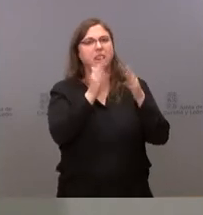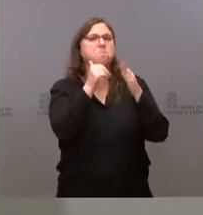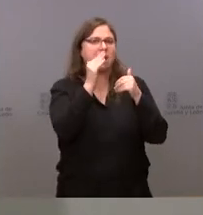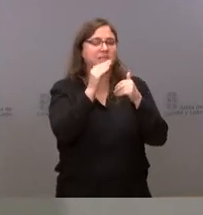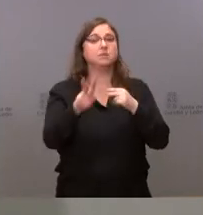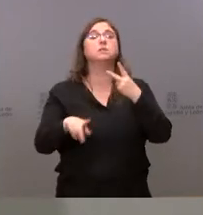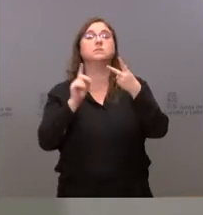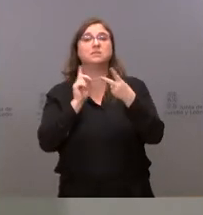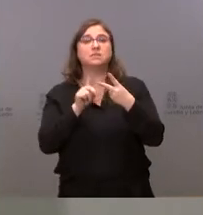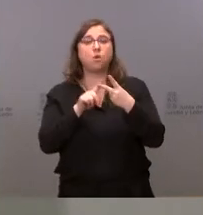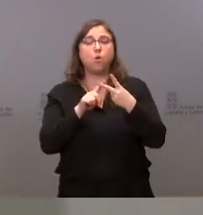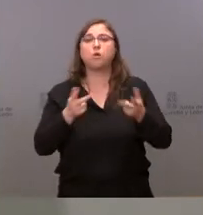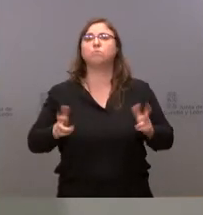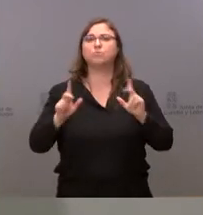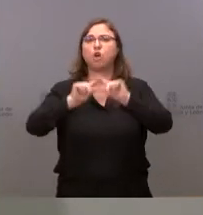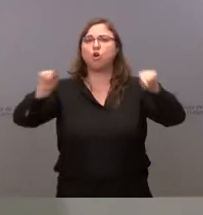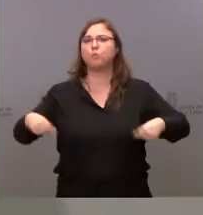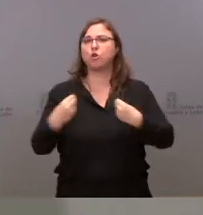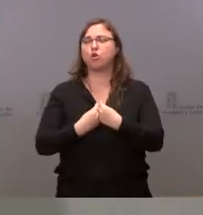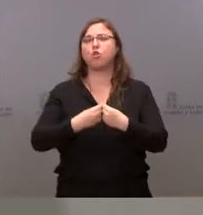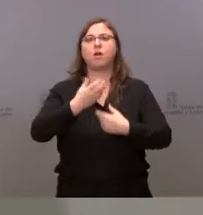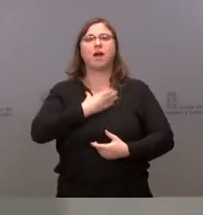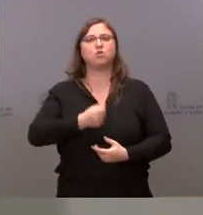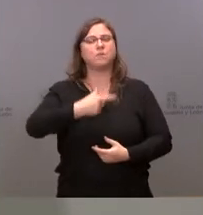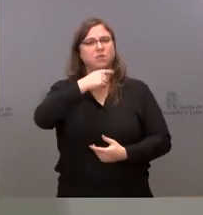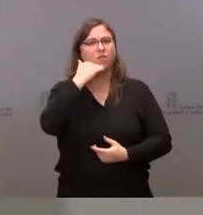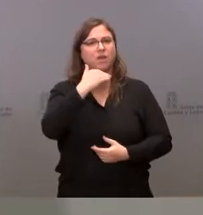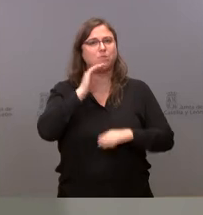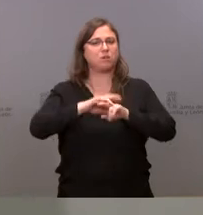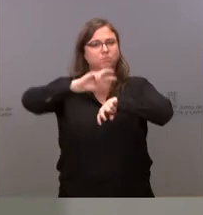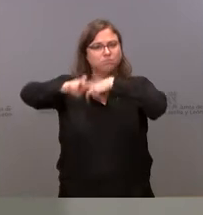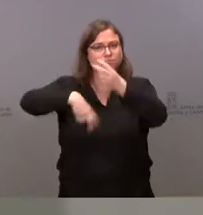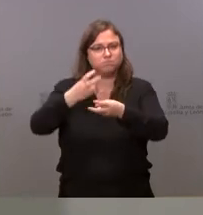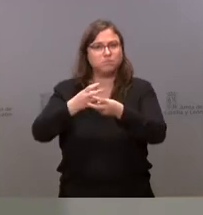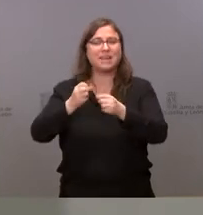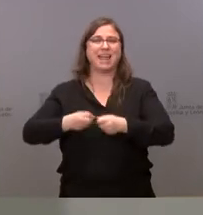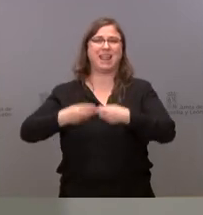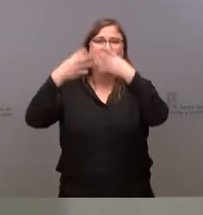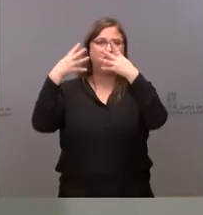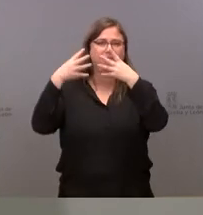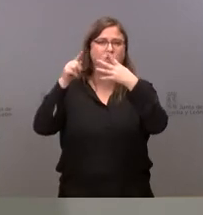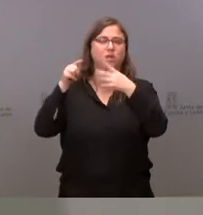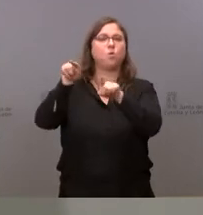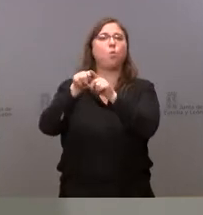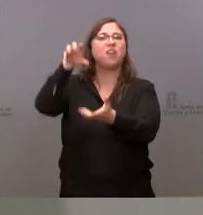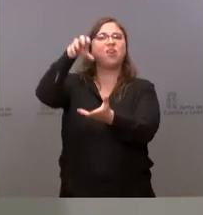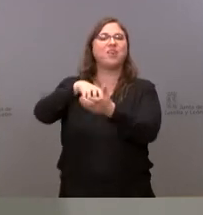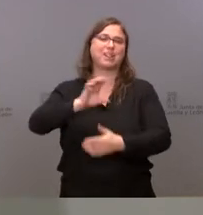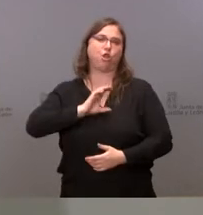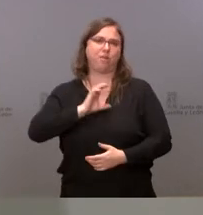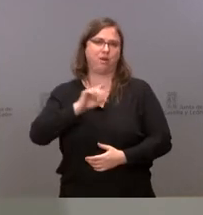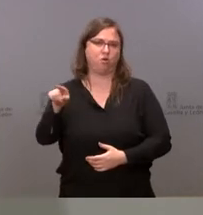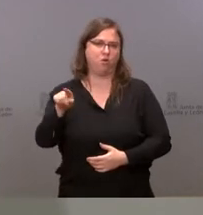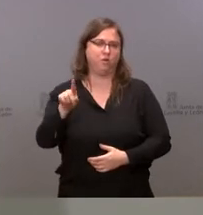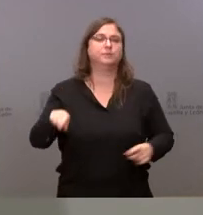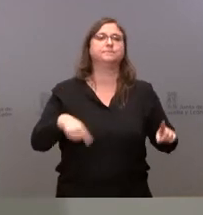Y, en segundo lugar, se autoriza un convenio con el Ayuntamiento de Zamora para la rehabilitación de un edificio como centro cívico. También